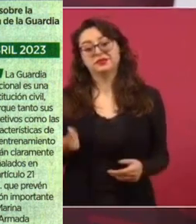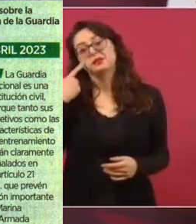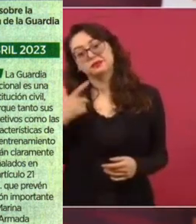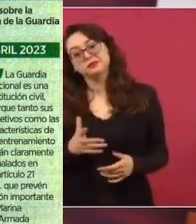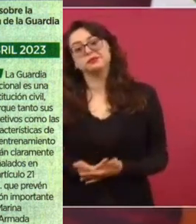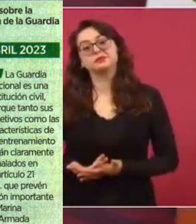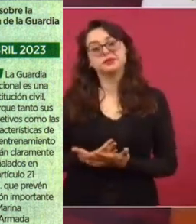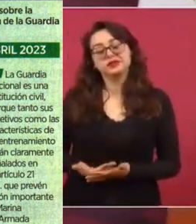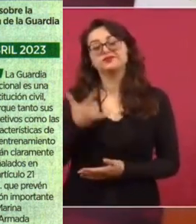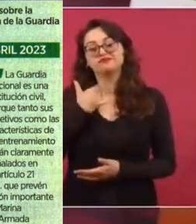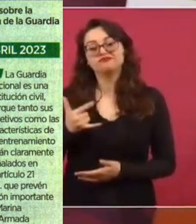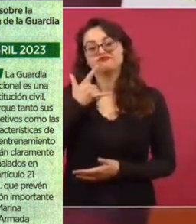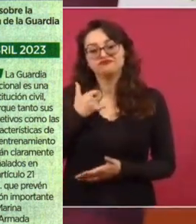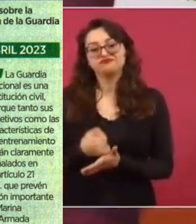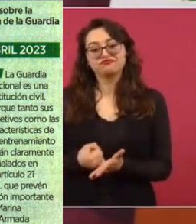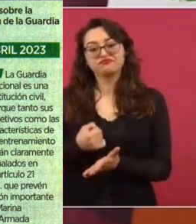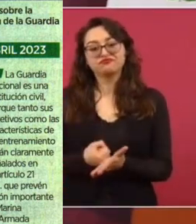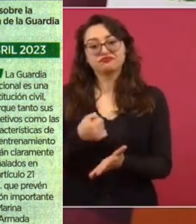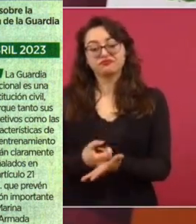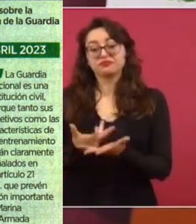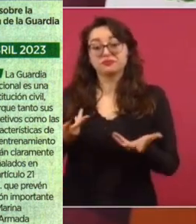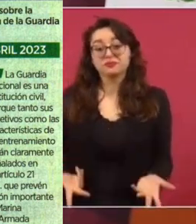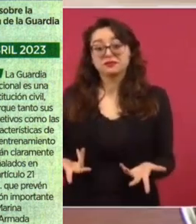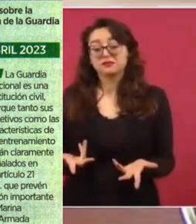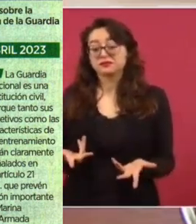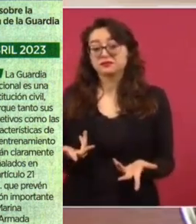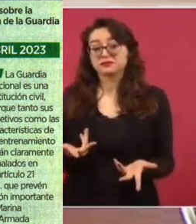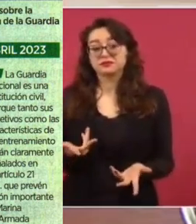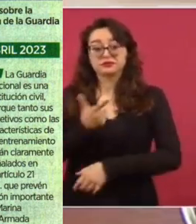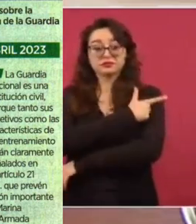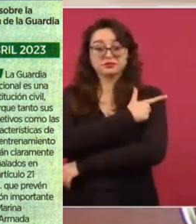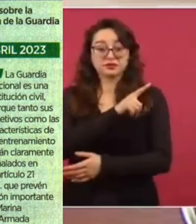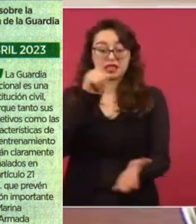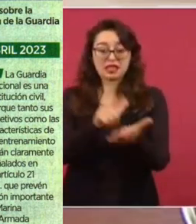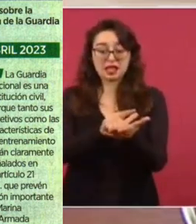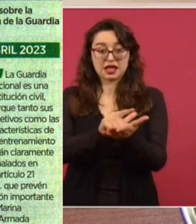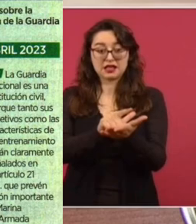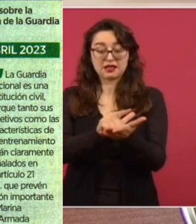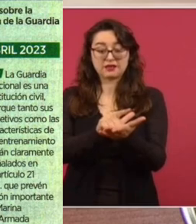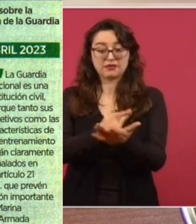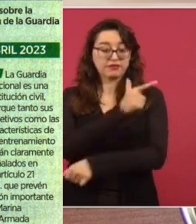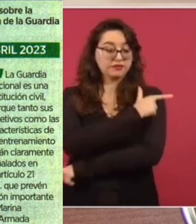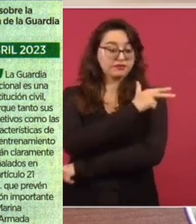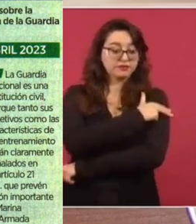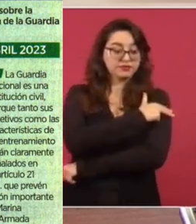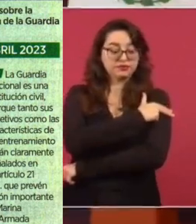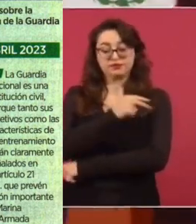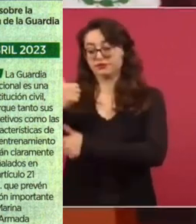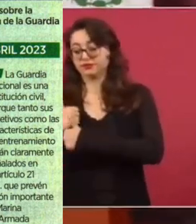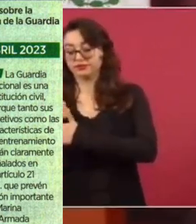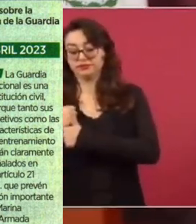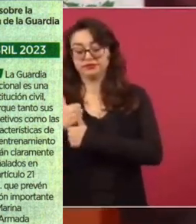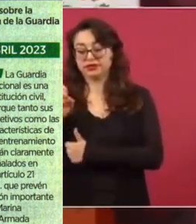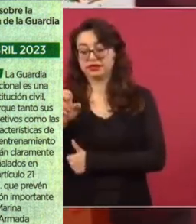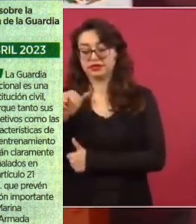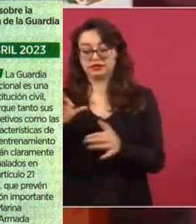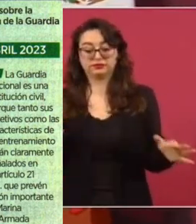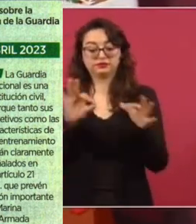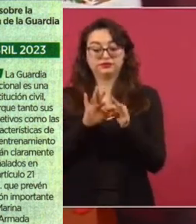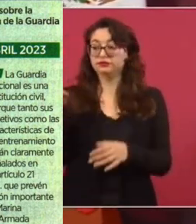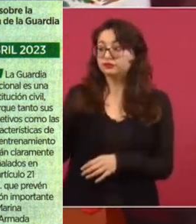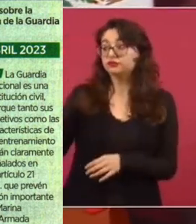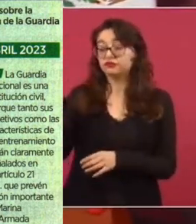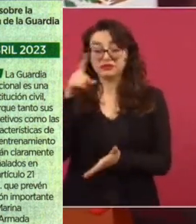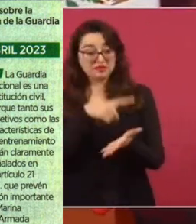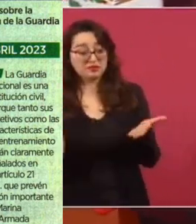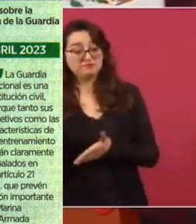de que no declaren inconstitucional la ley para que la Guardia Nacional dependa de la Secretaría de la Defensa. ¿Qué es lo que estoy proponiendo?